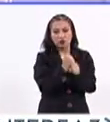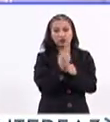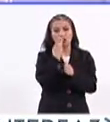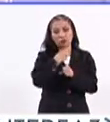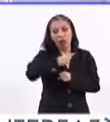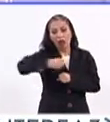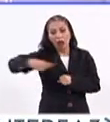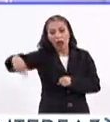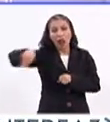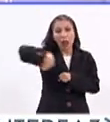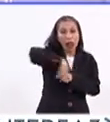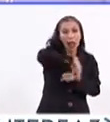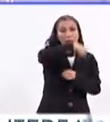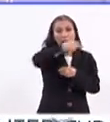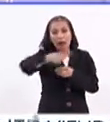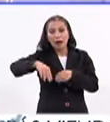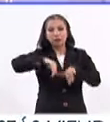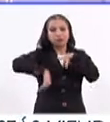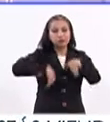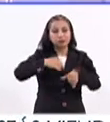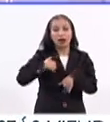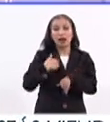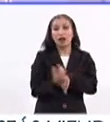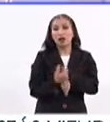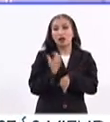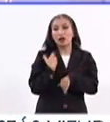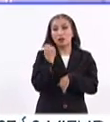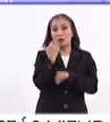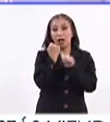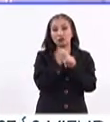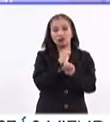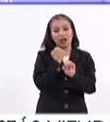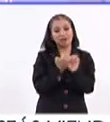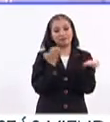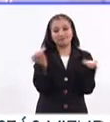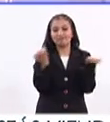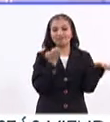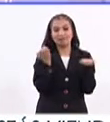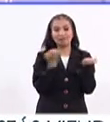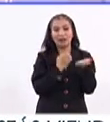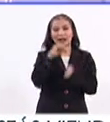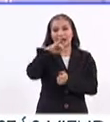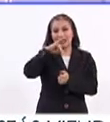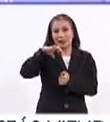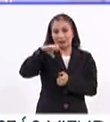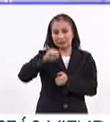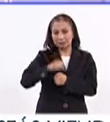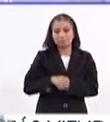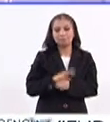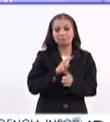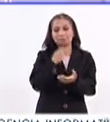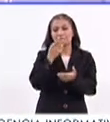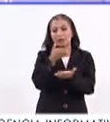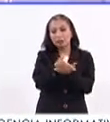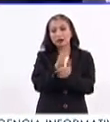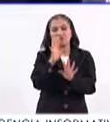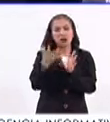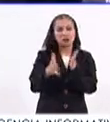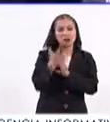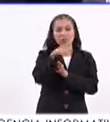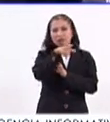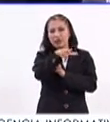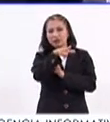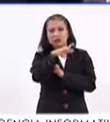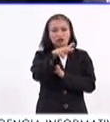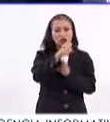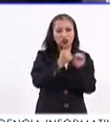A los dos años ya estaba yo nadando. A los nueve años ya entrenaba natación en el seguro social. Y aproximadamente a los